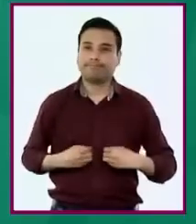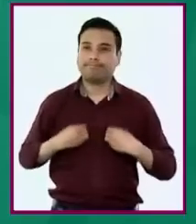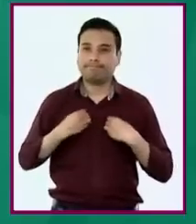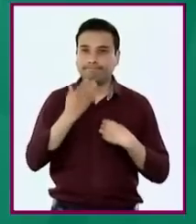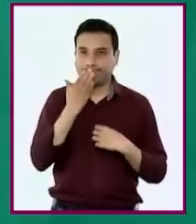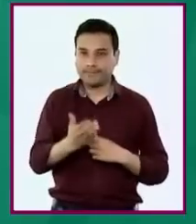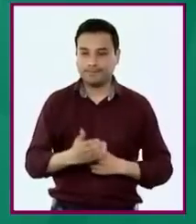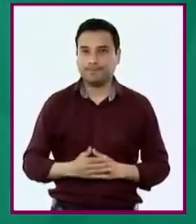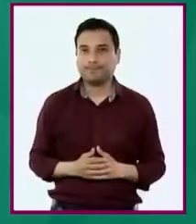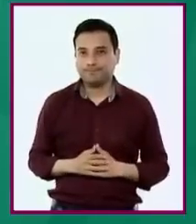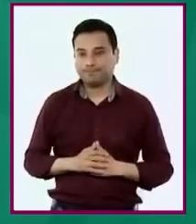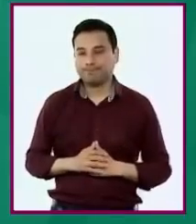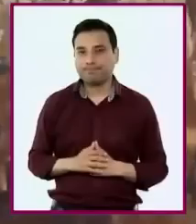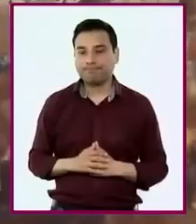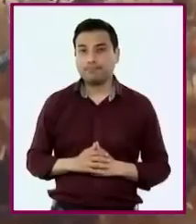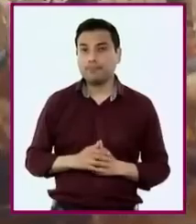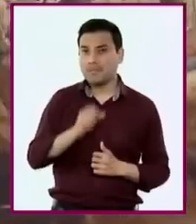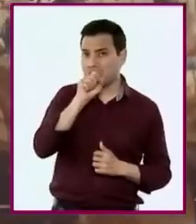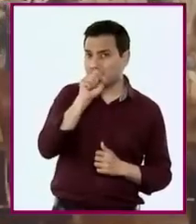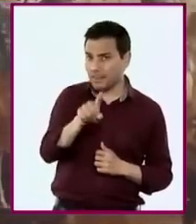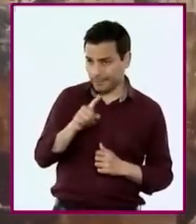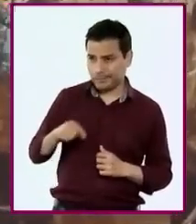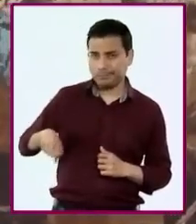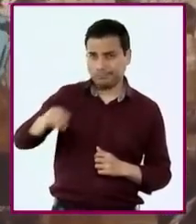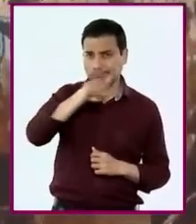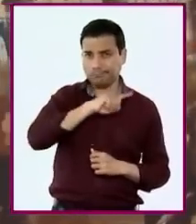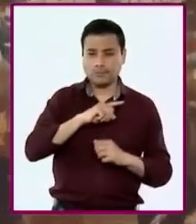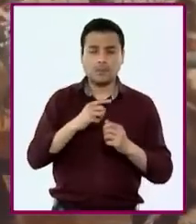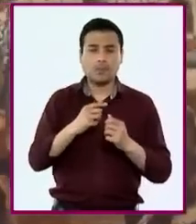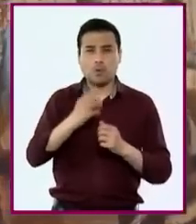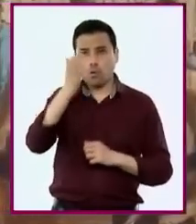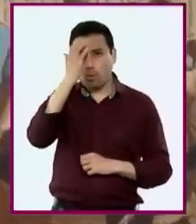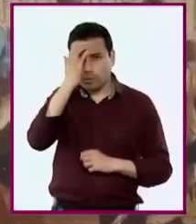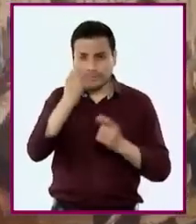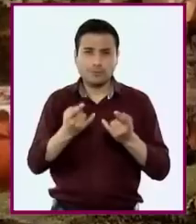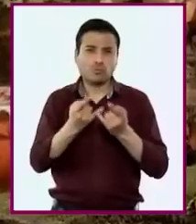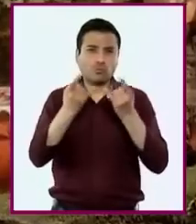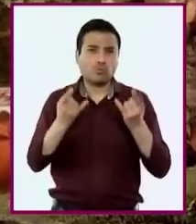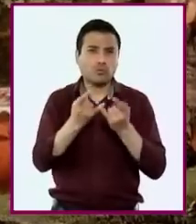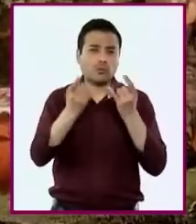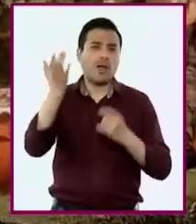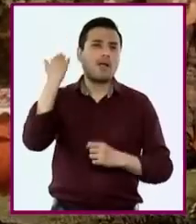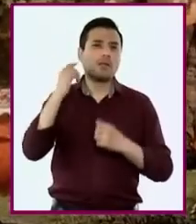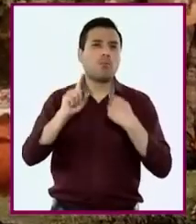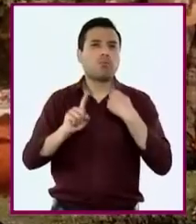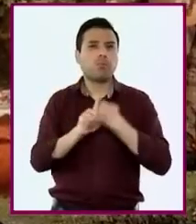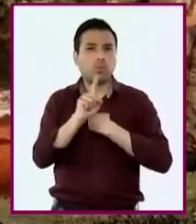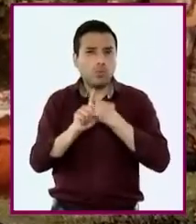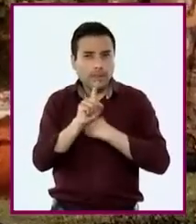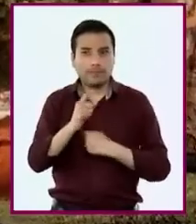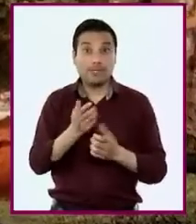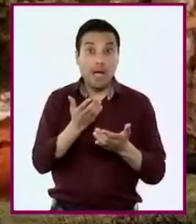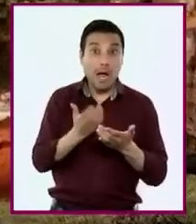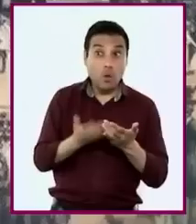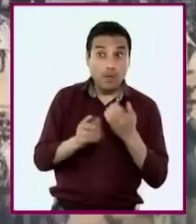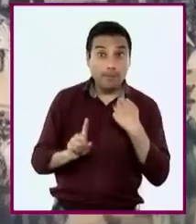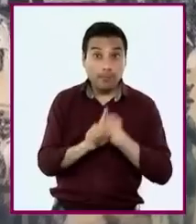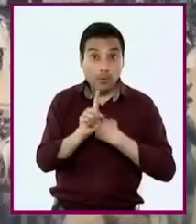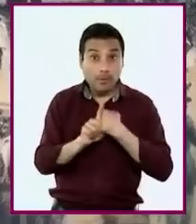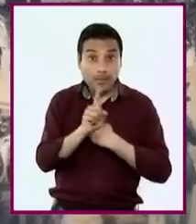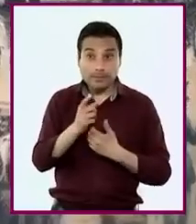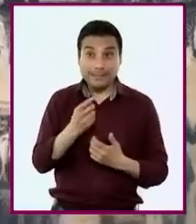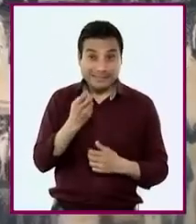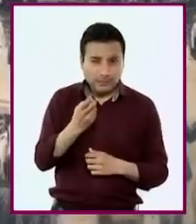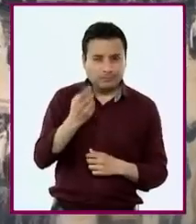de toda la población. Analizarán conflictos del pasado y del presente para identificar la importancia